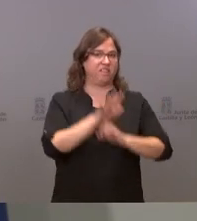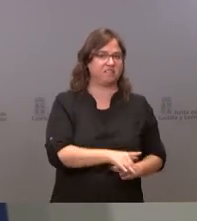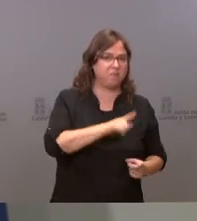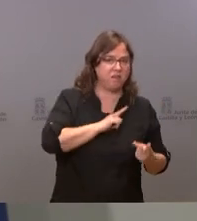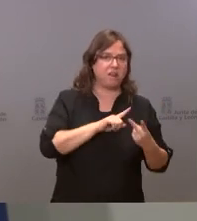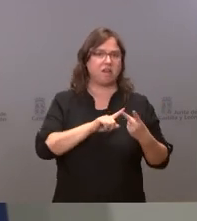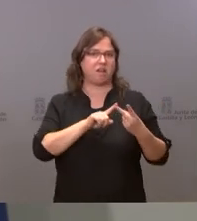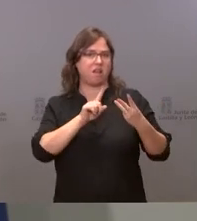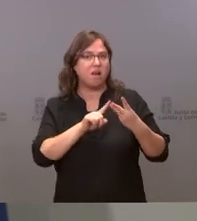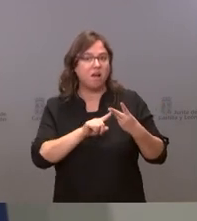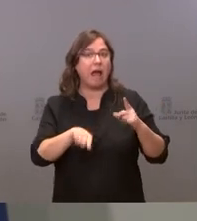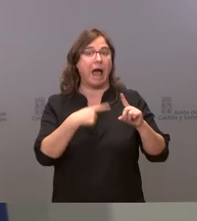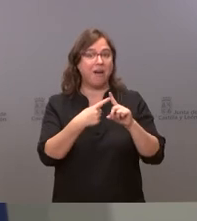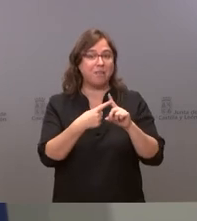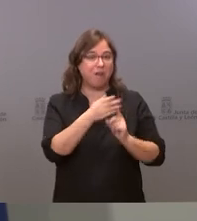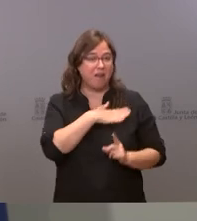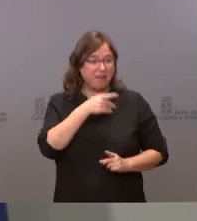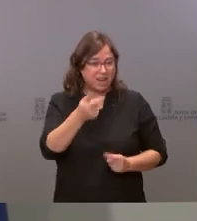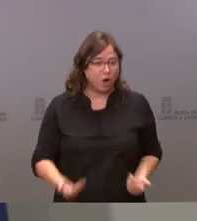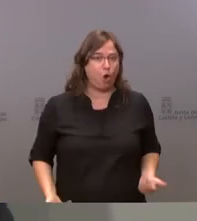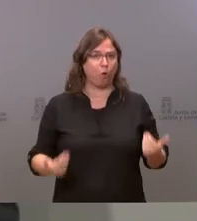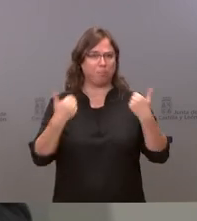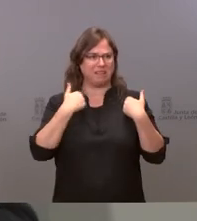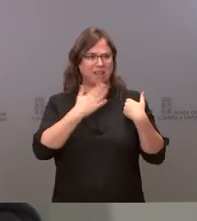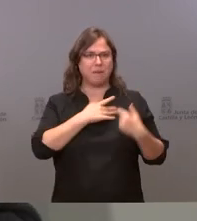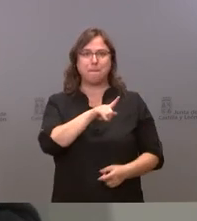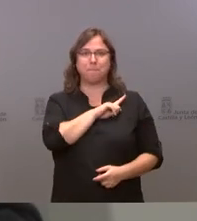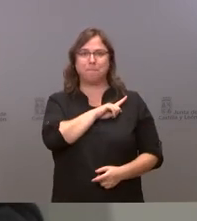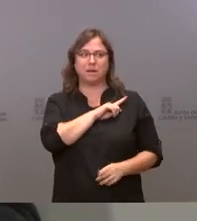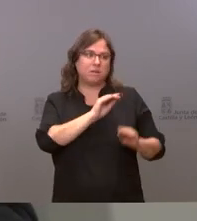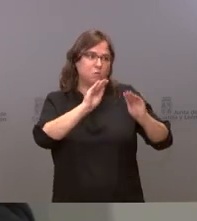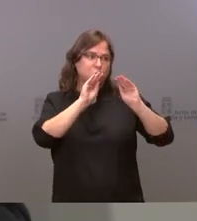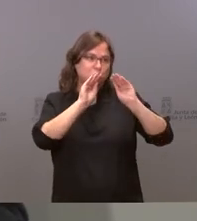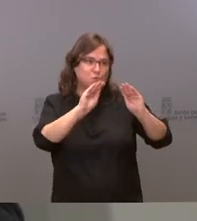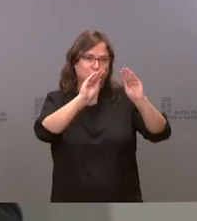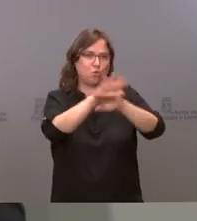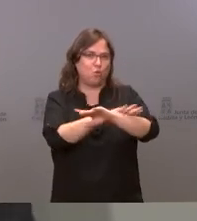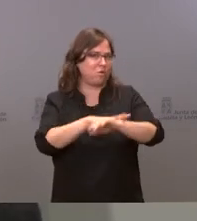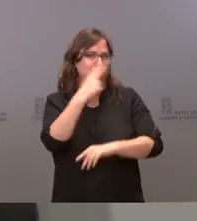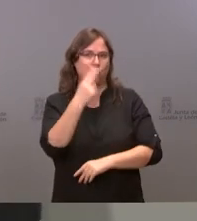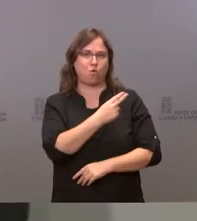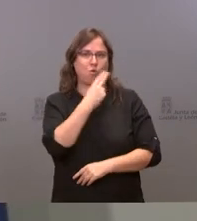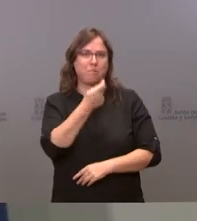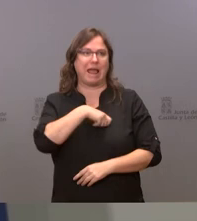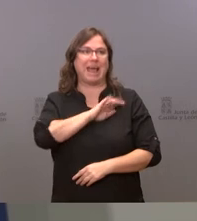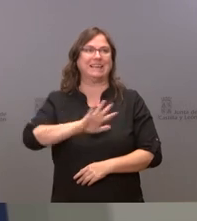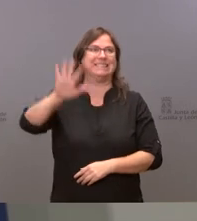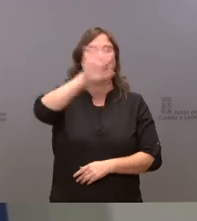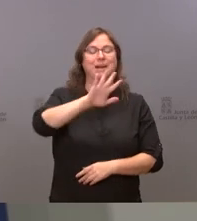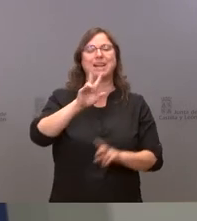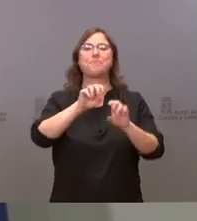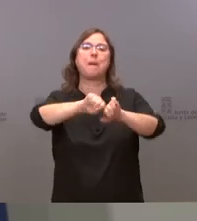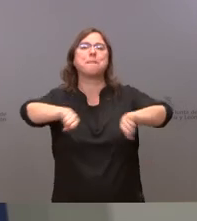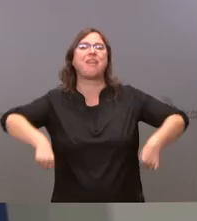además pretende que yo me haga cargo de sus competencias mire si usted tiene de verdad compromiso con la España vaciada como dice